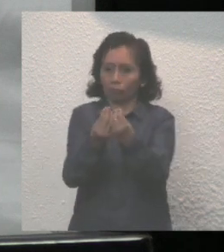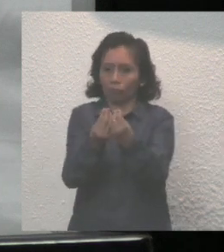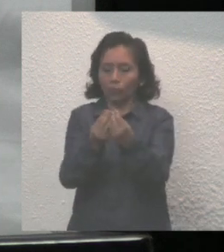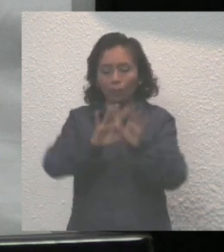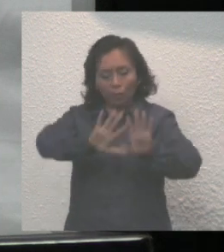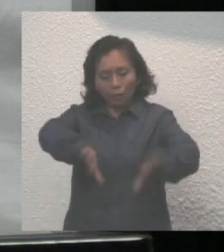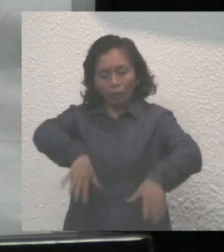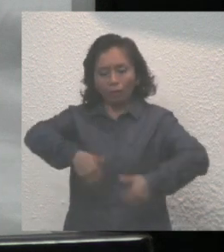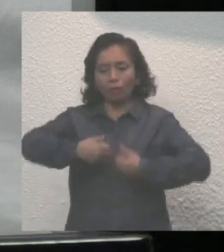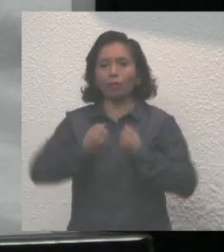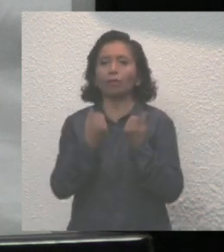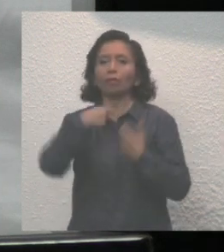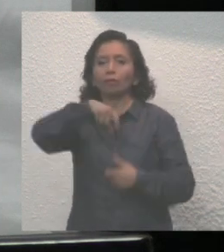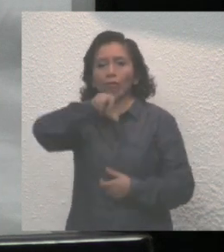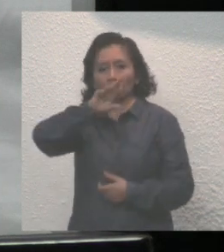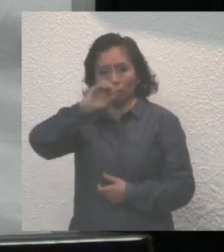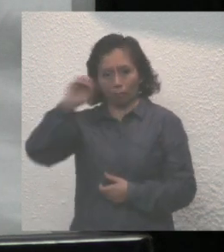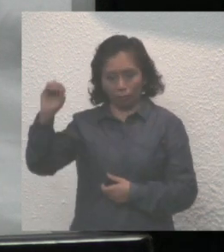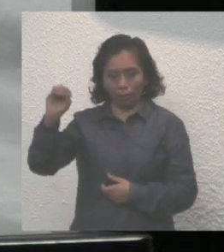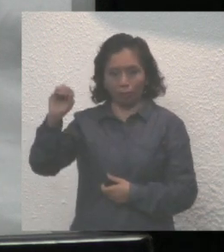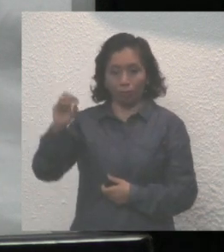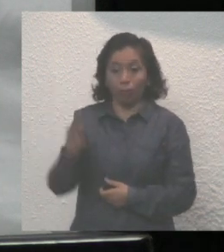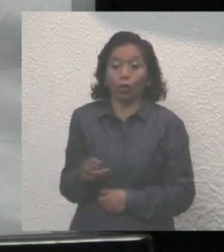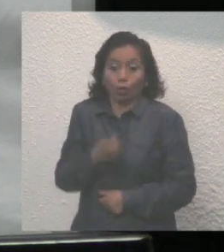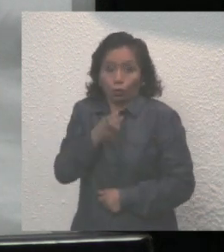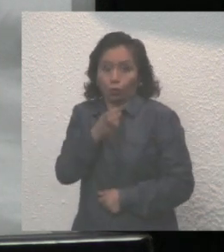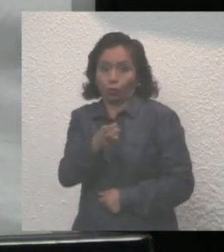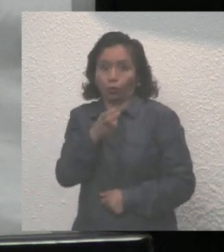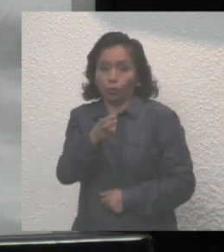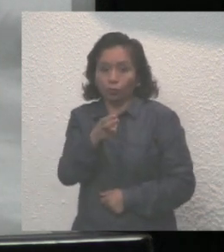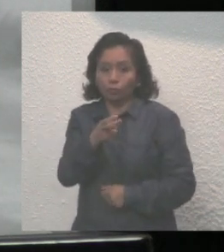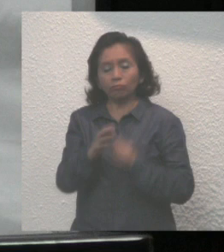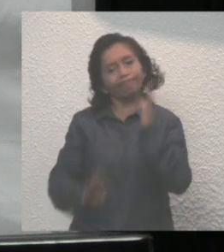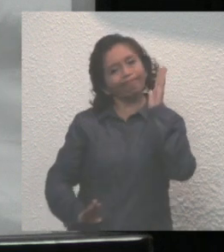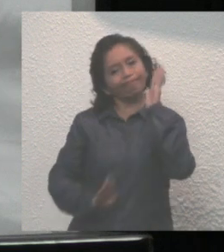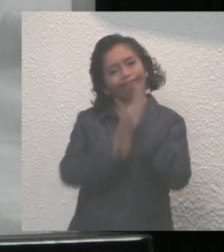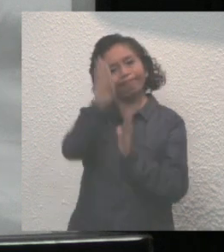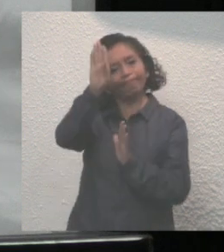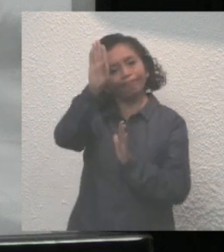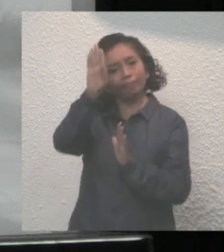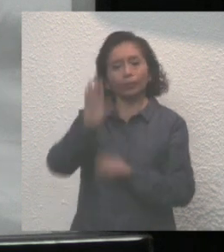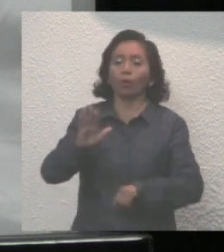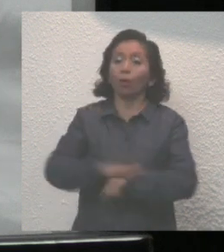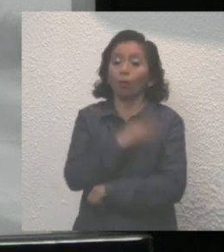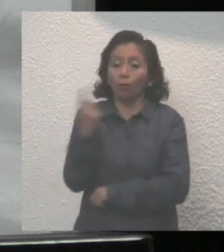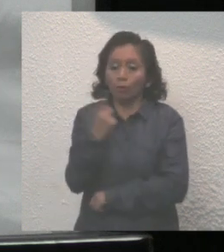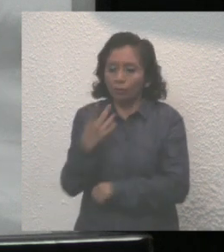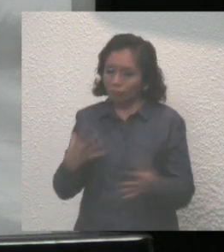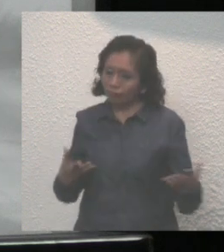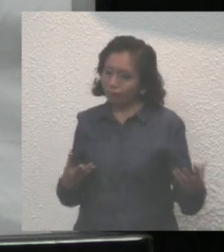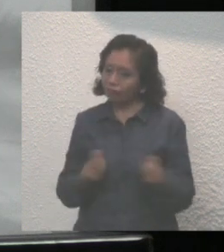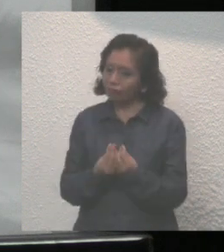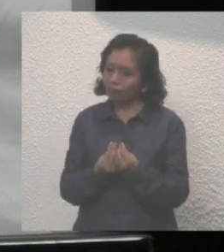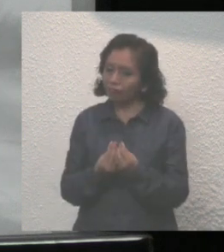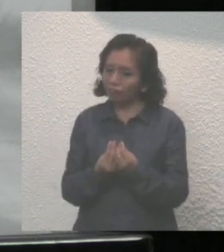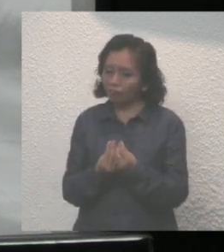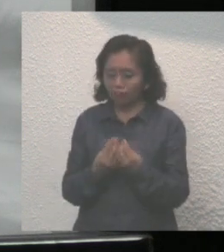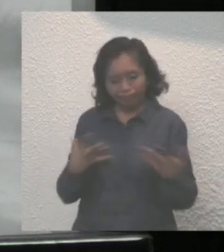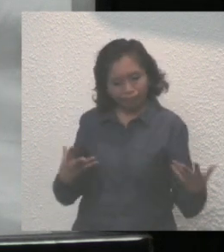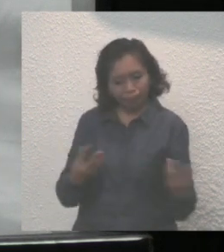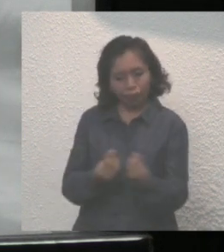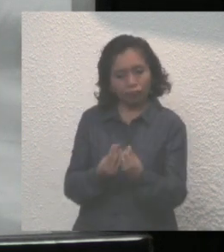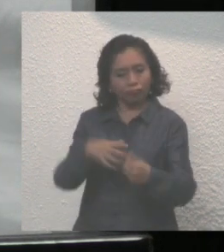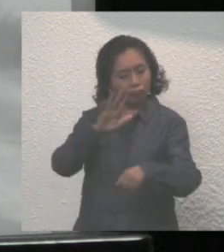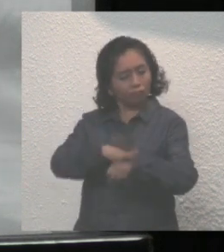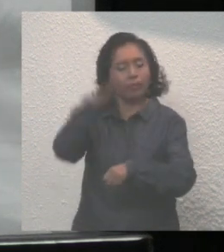recuperación de Quintana Roo y con ello salir adelante, porque juntos hacemos más. Es